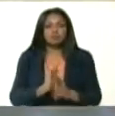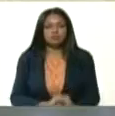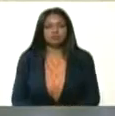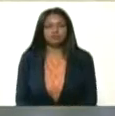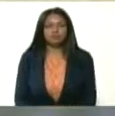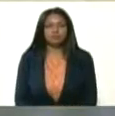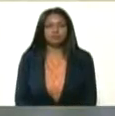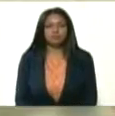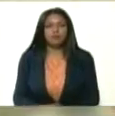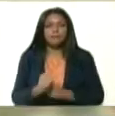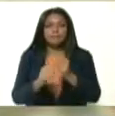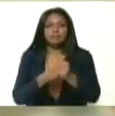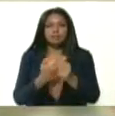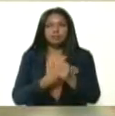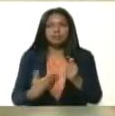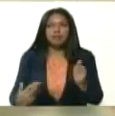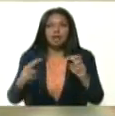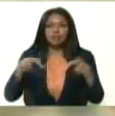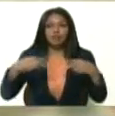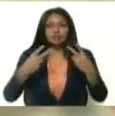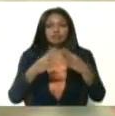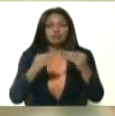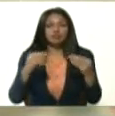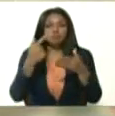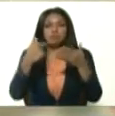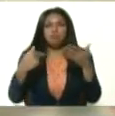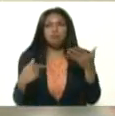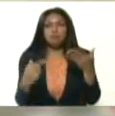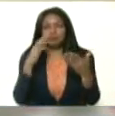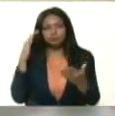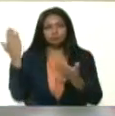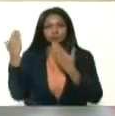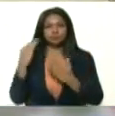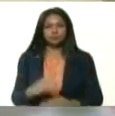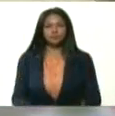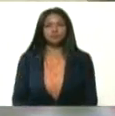Señora Vicepresidenta, actualíceme todos los datos, por favor. Adelante.